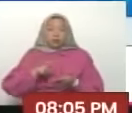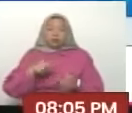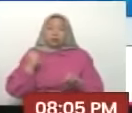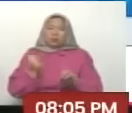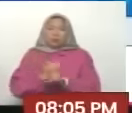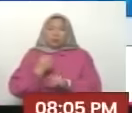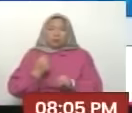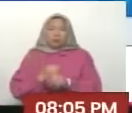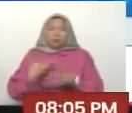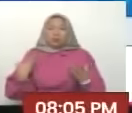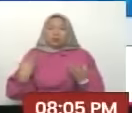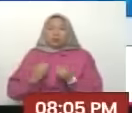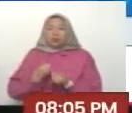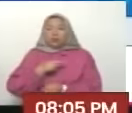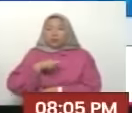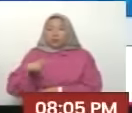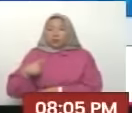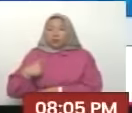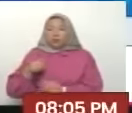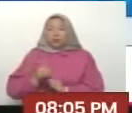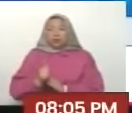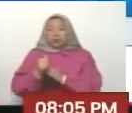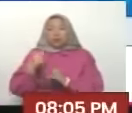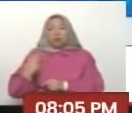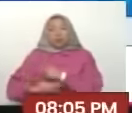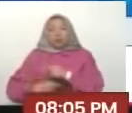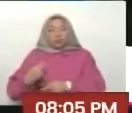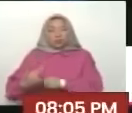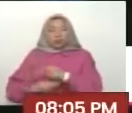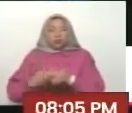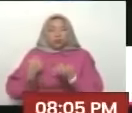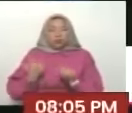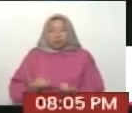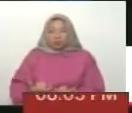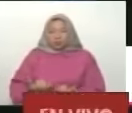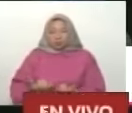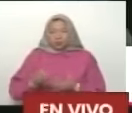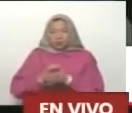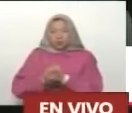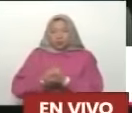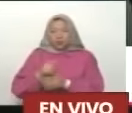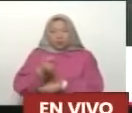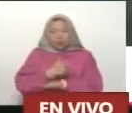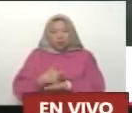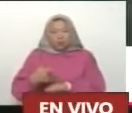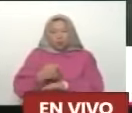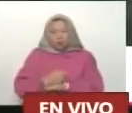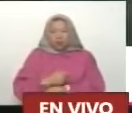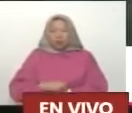Compañero Está entre nosotros Uno de los líderes De la revolución Héctor Rodríguez Compañero gobernador